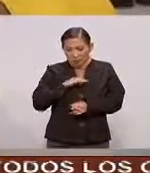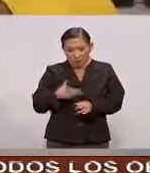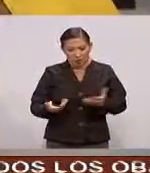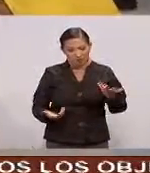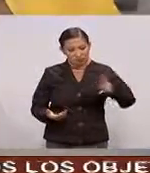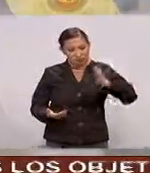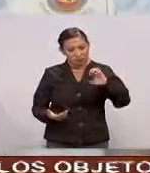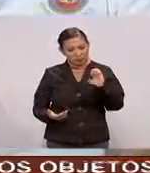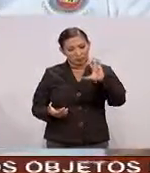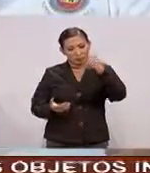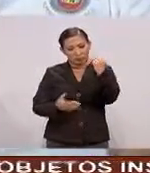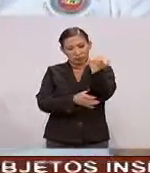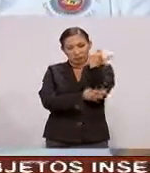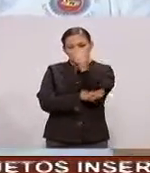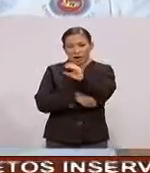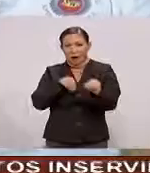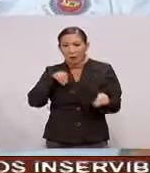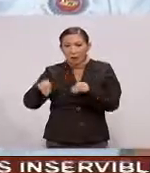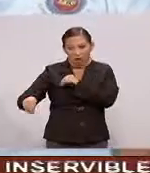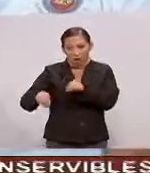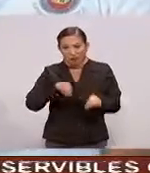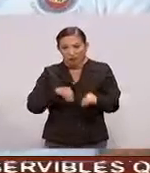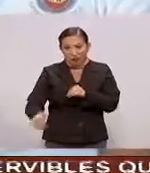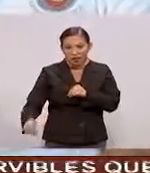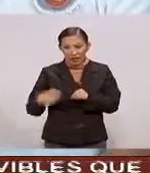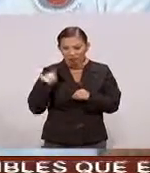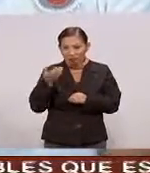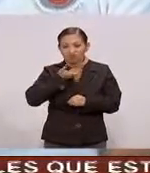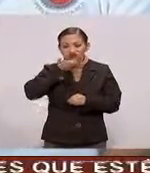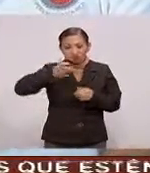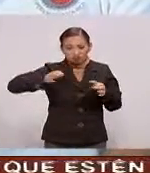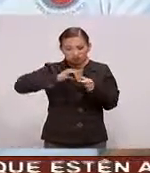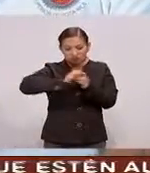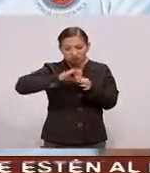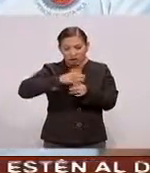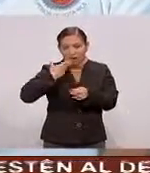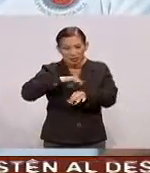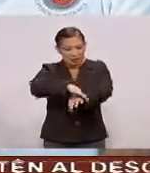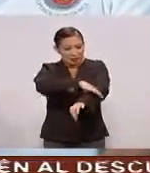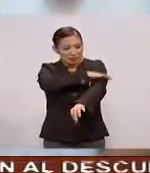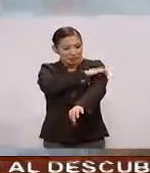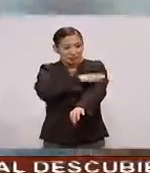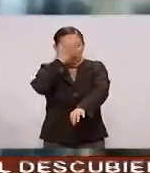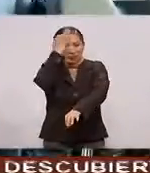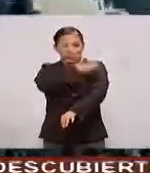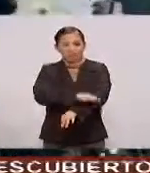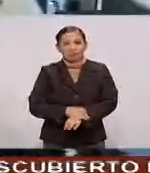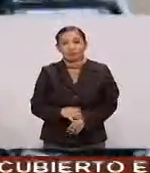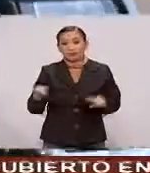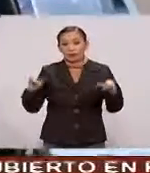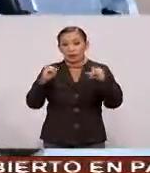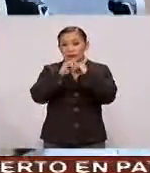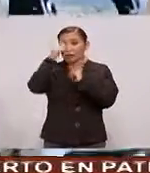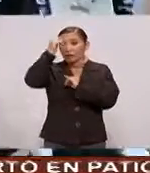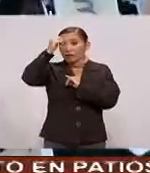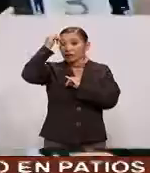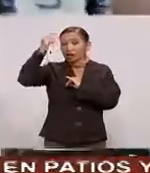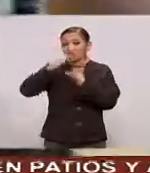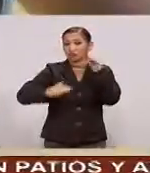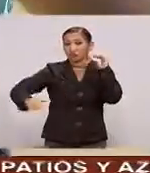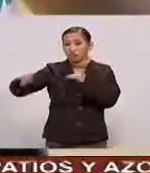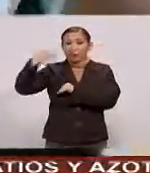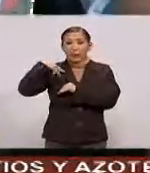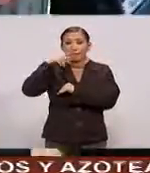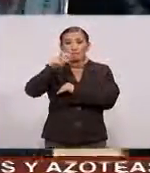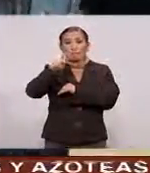hacer Que Pues que Con actuadores Construir Un brazo Robótico El Instituto Tecnológico Superior